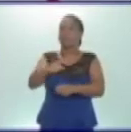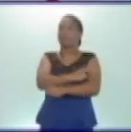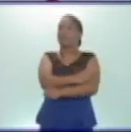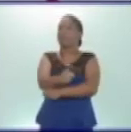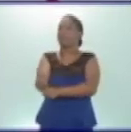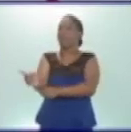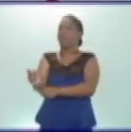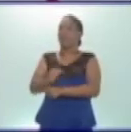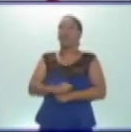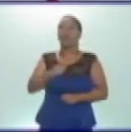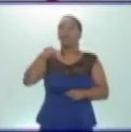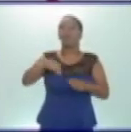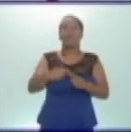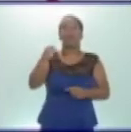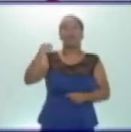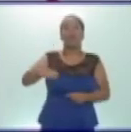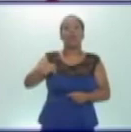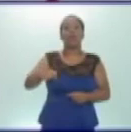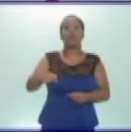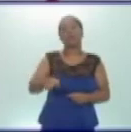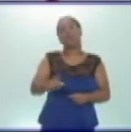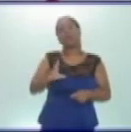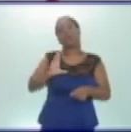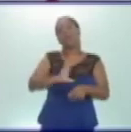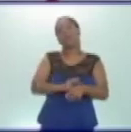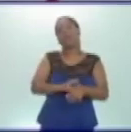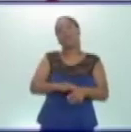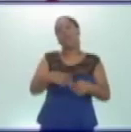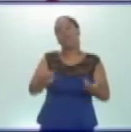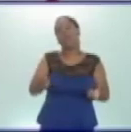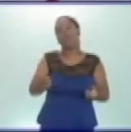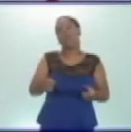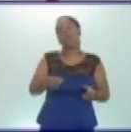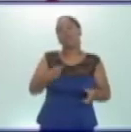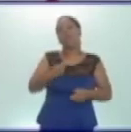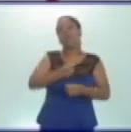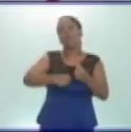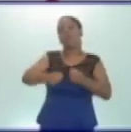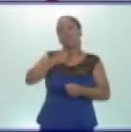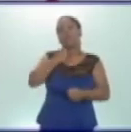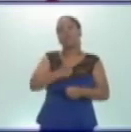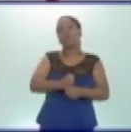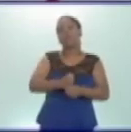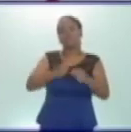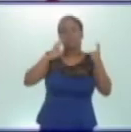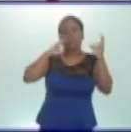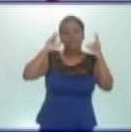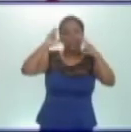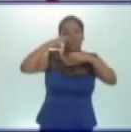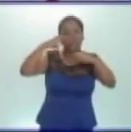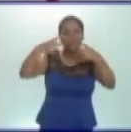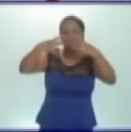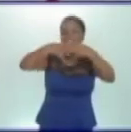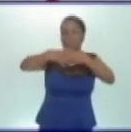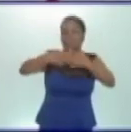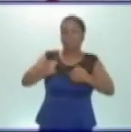¿a estas enfermedades qué tratamientos o qué uso de la tecnología están asociados? Veamos,